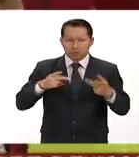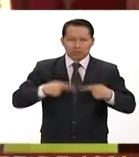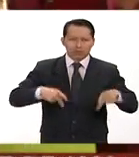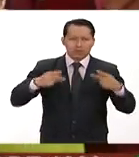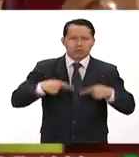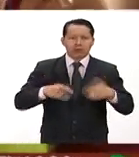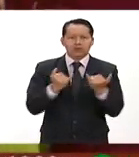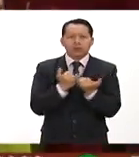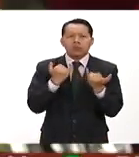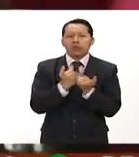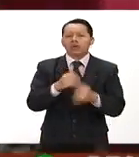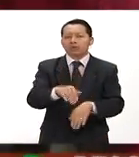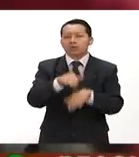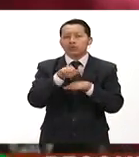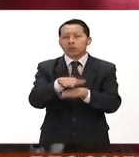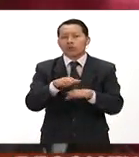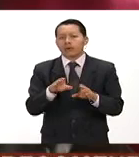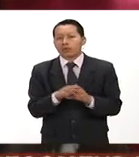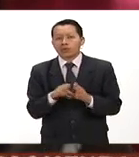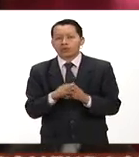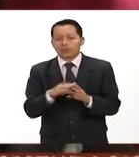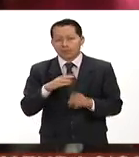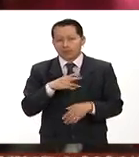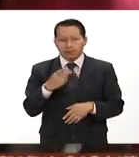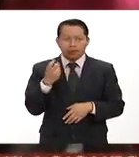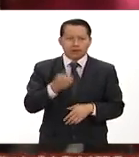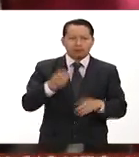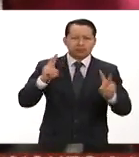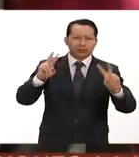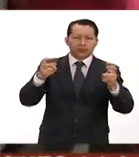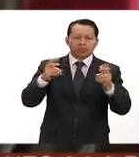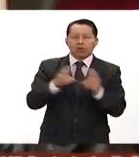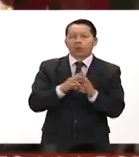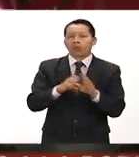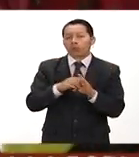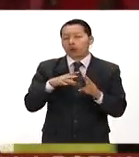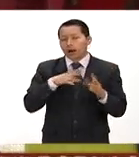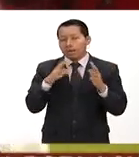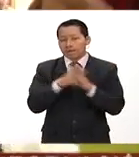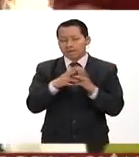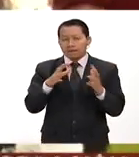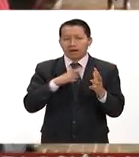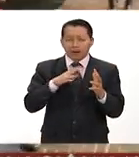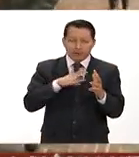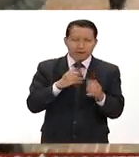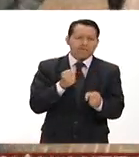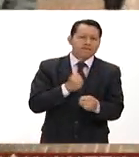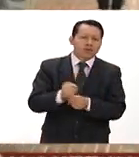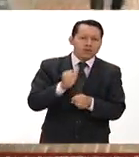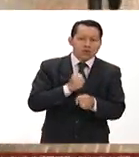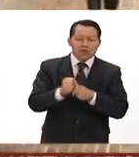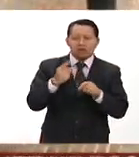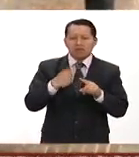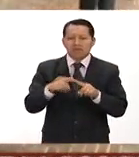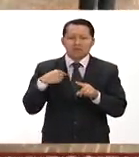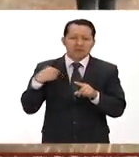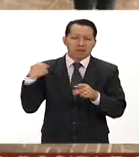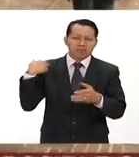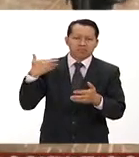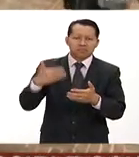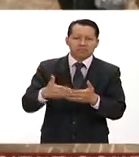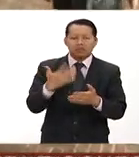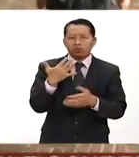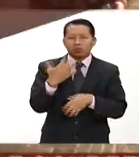respecto a este asunto de la guerrilla de la violencia que lleva más de 50